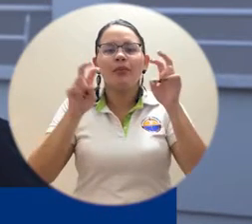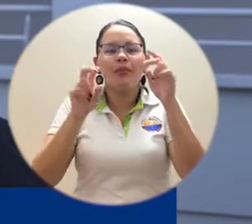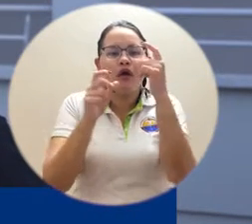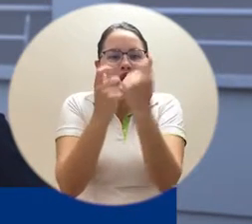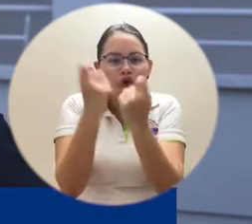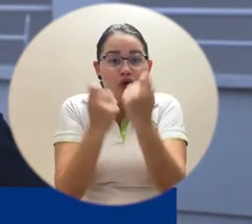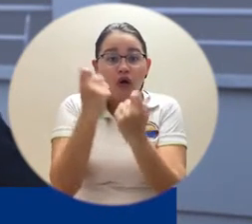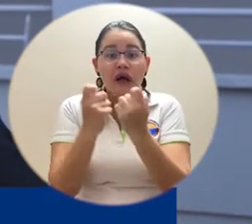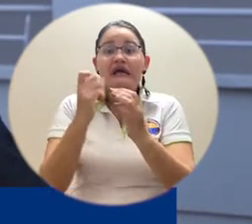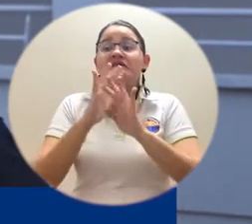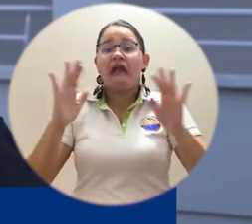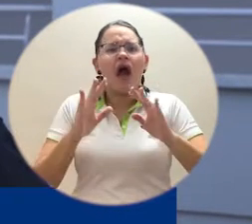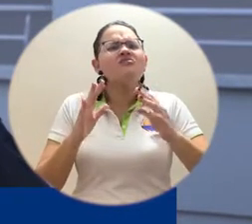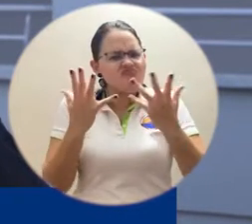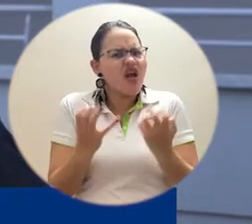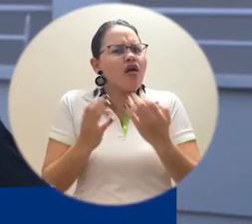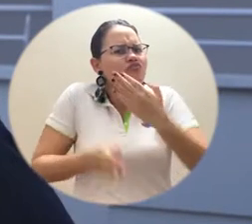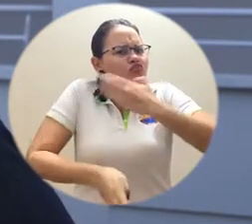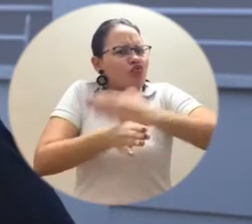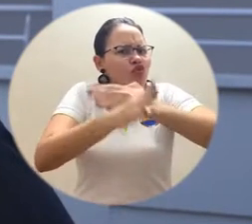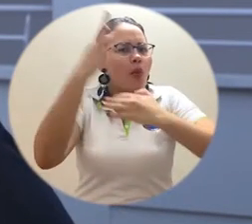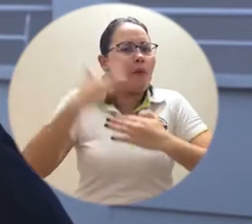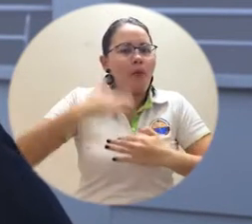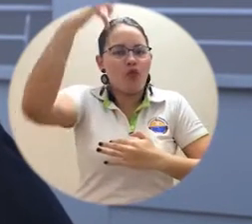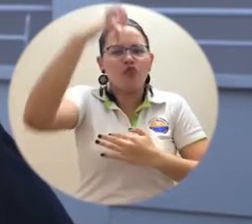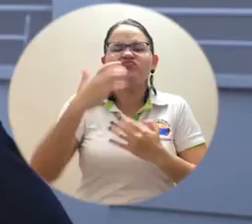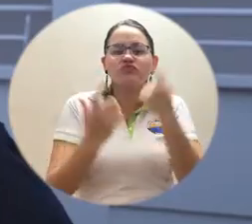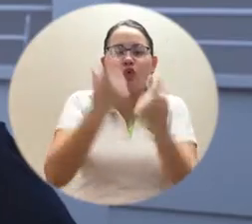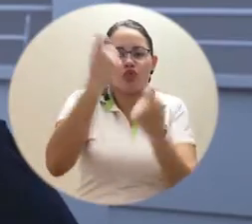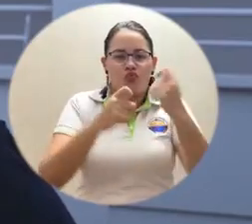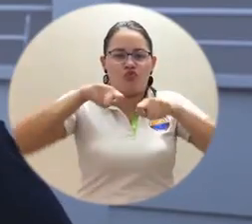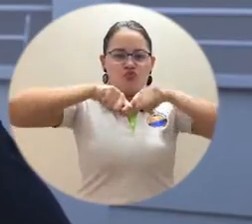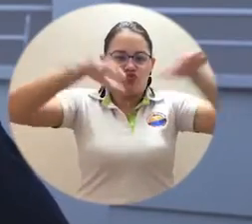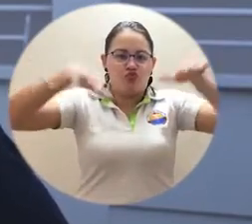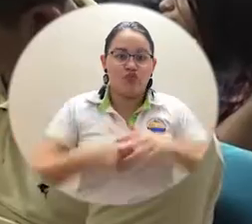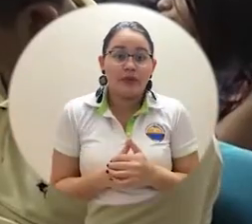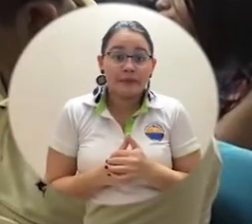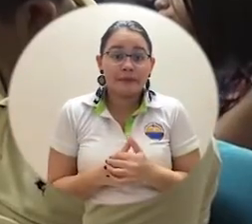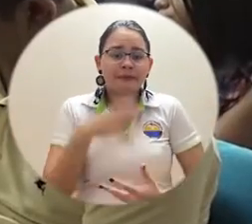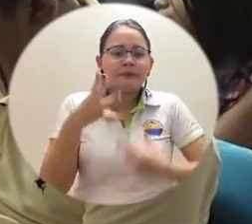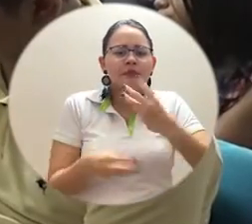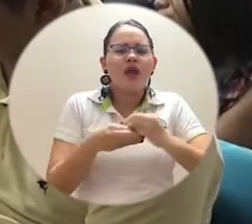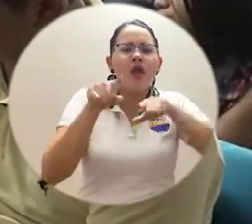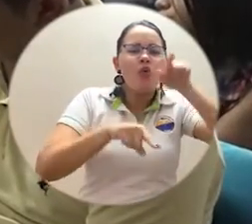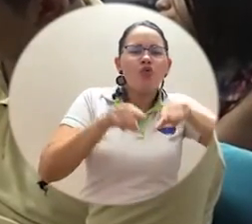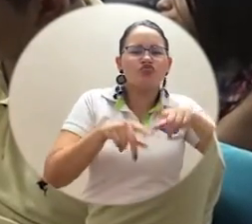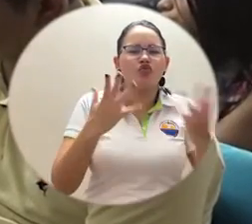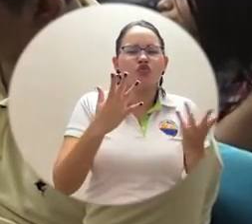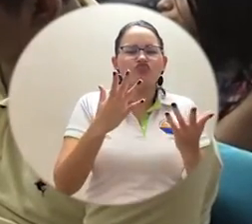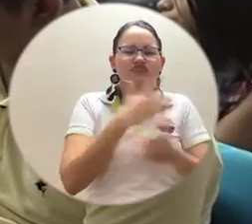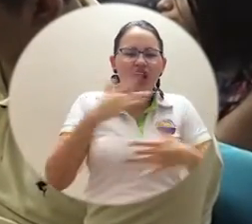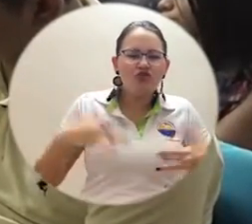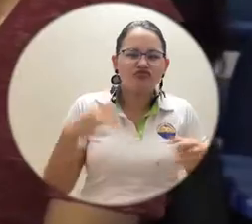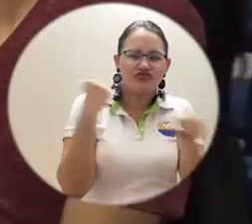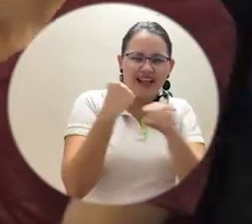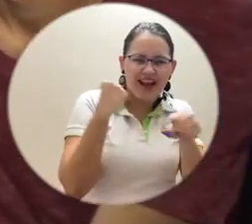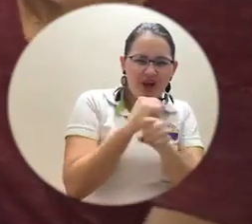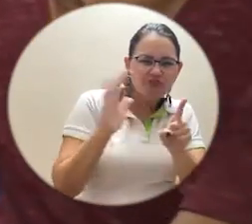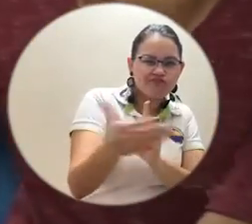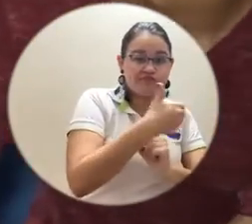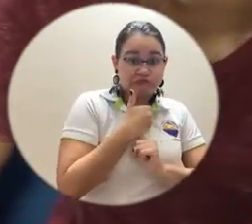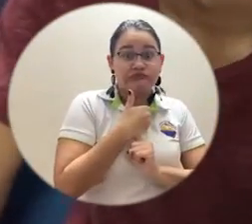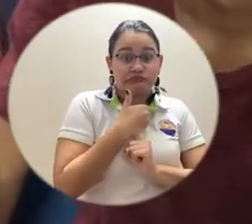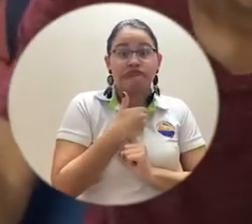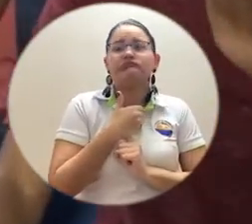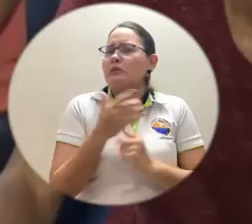Contabilidad, ya continuaron con su profesionalización en el Programa de Contaduría Pública, los de Seguridad y Salud del Trabajo en igual